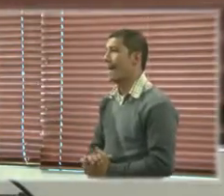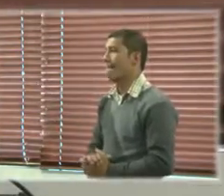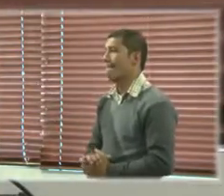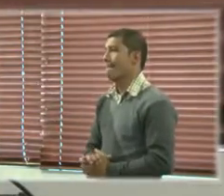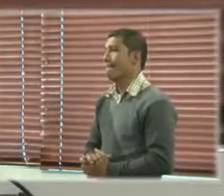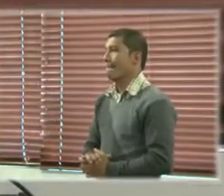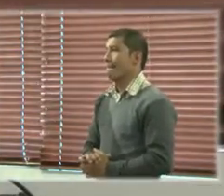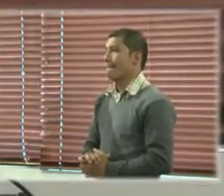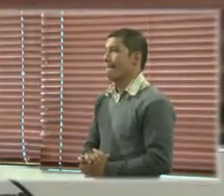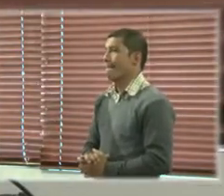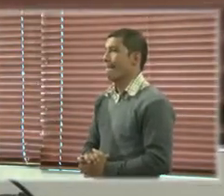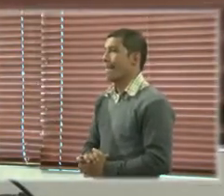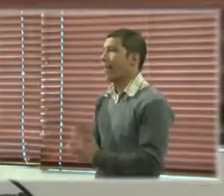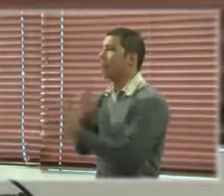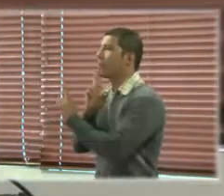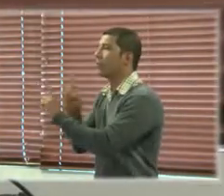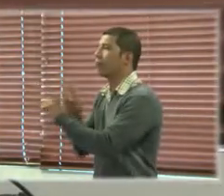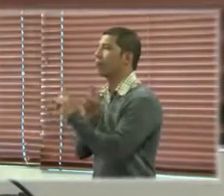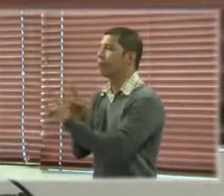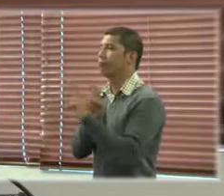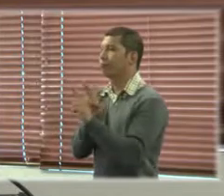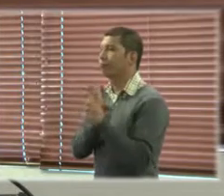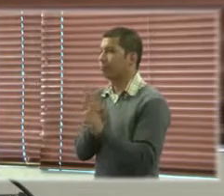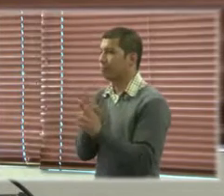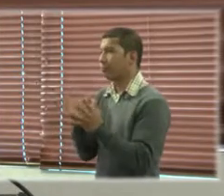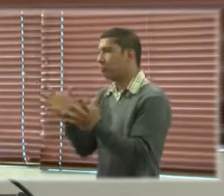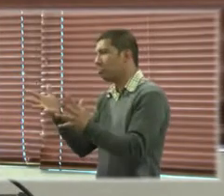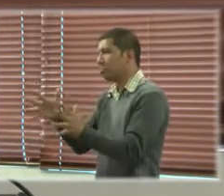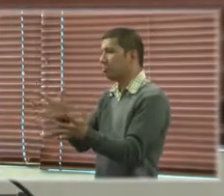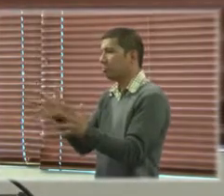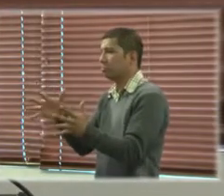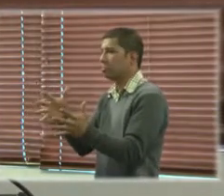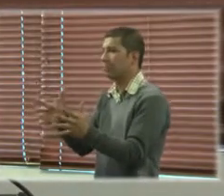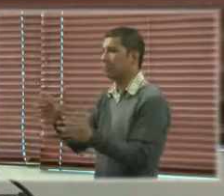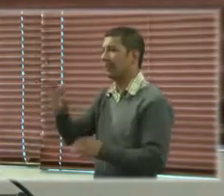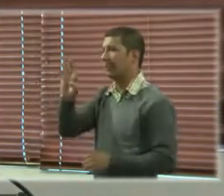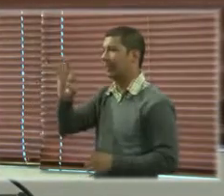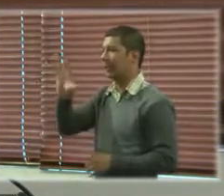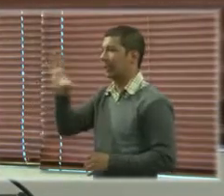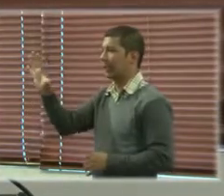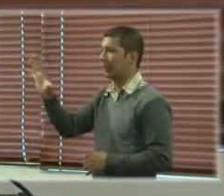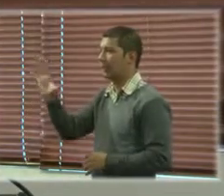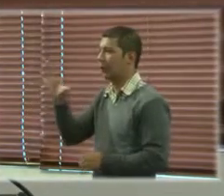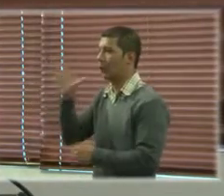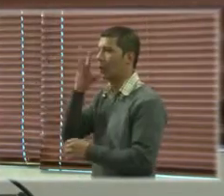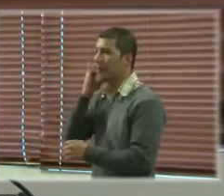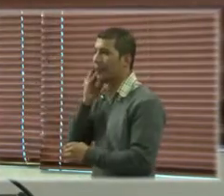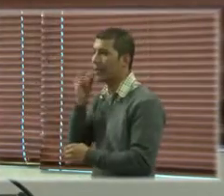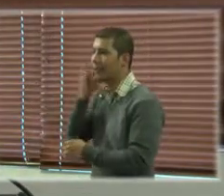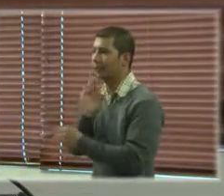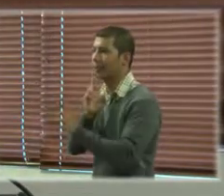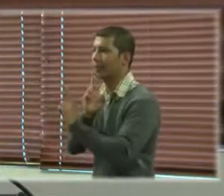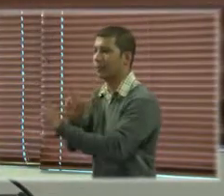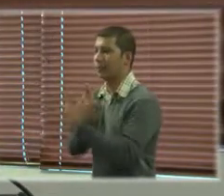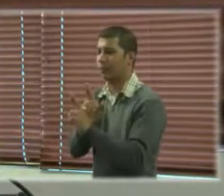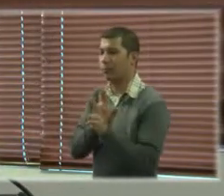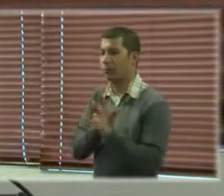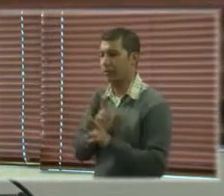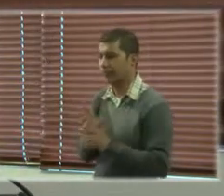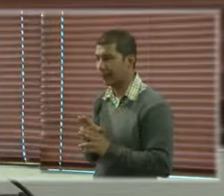respuesta aproximadamente 35 experiencias y de estas pues